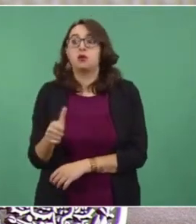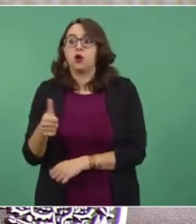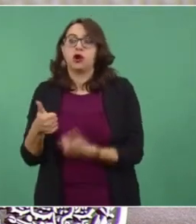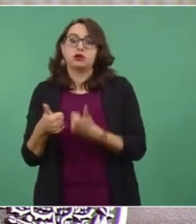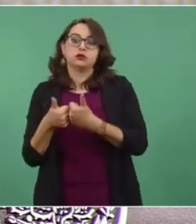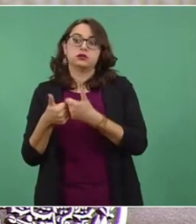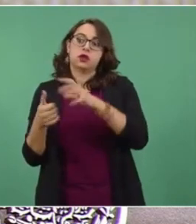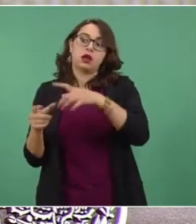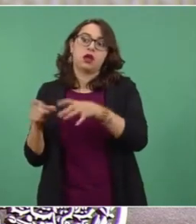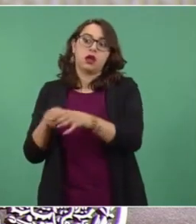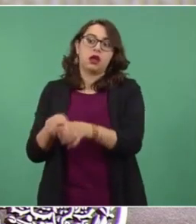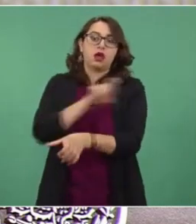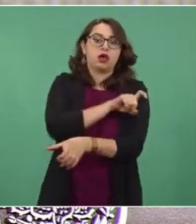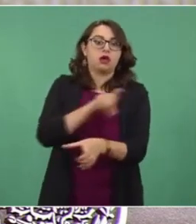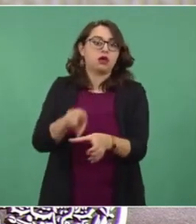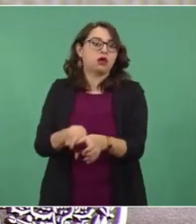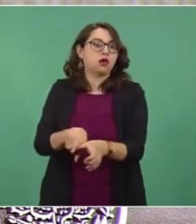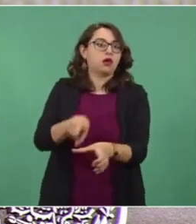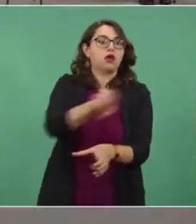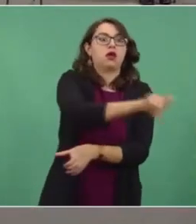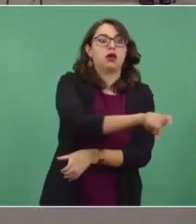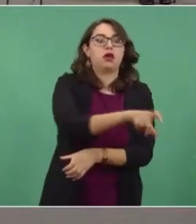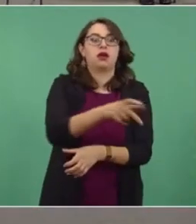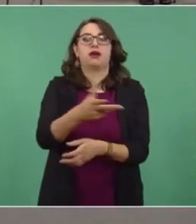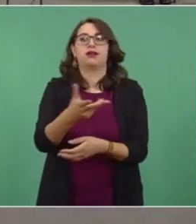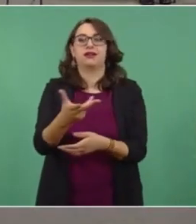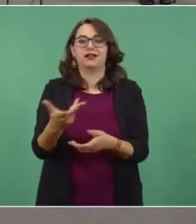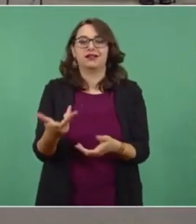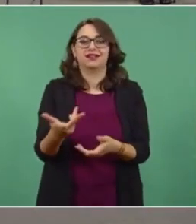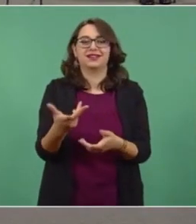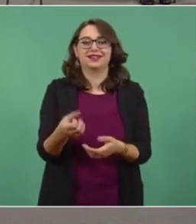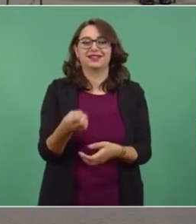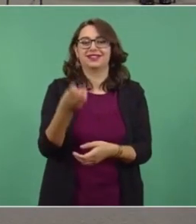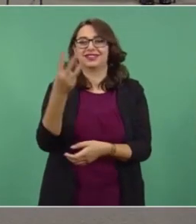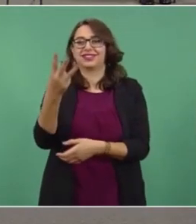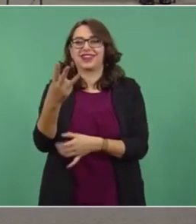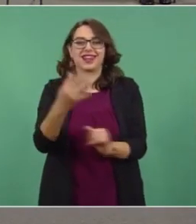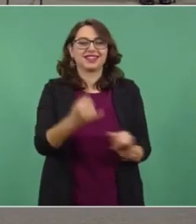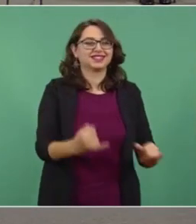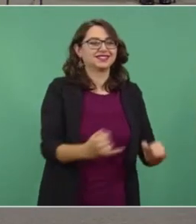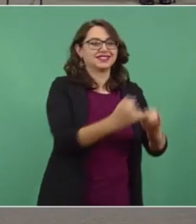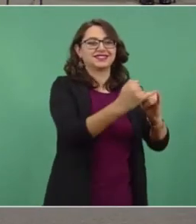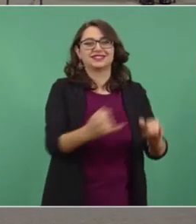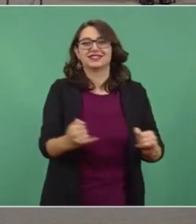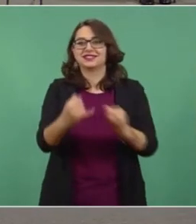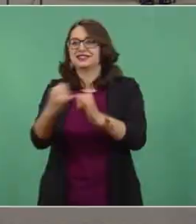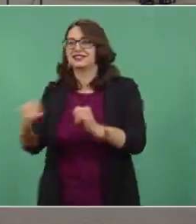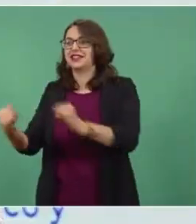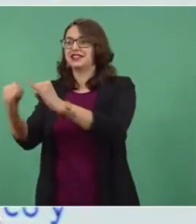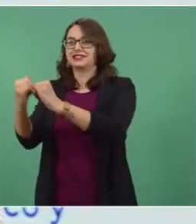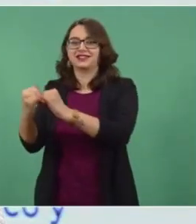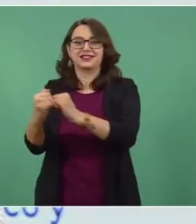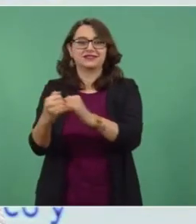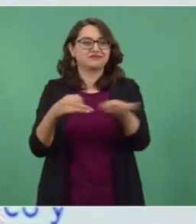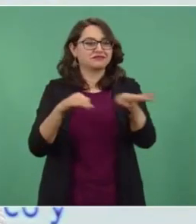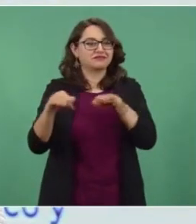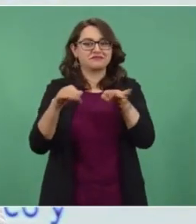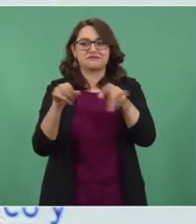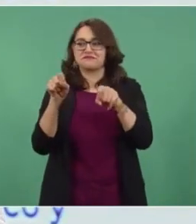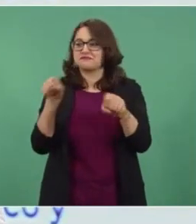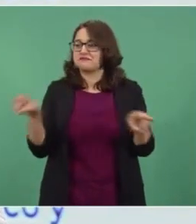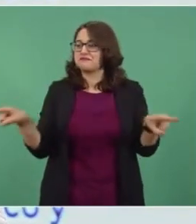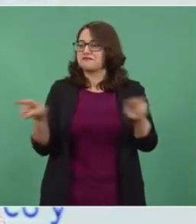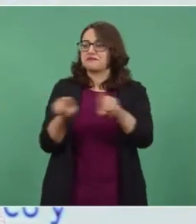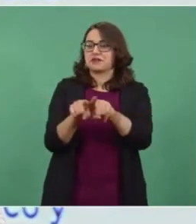autónomos. ¿Y qué fue lo que pasó? Por ejemplo, la red eléctrica tiene una demanda